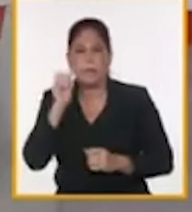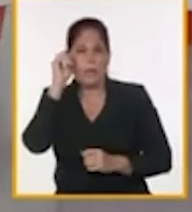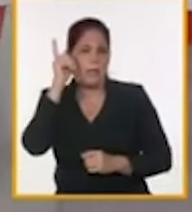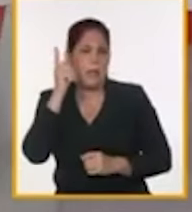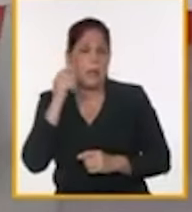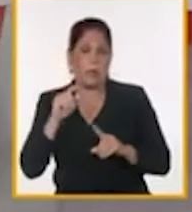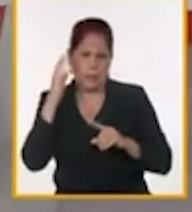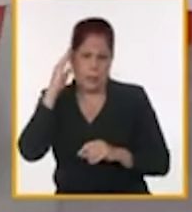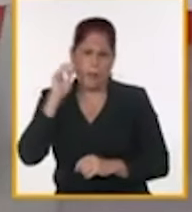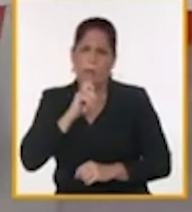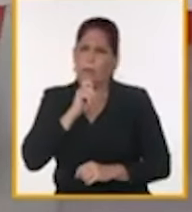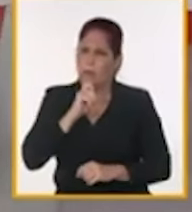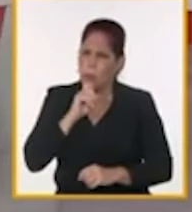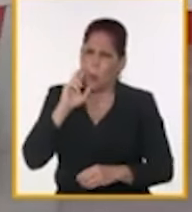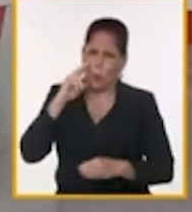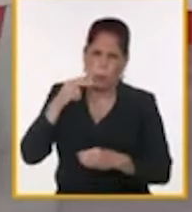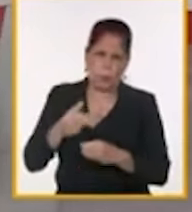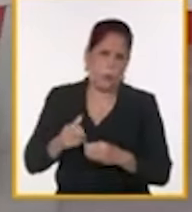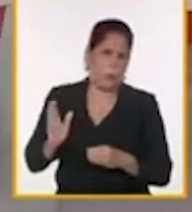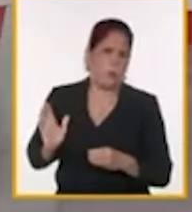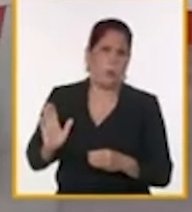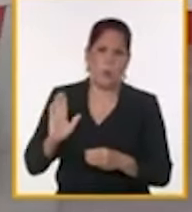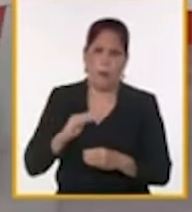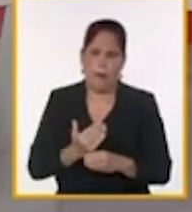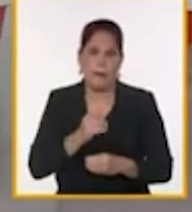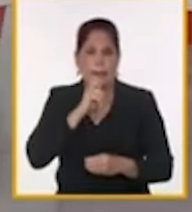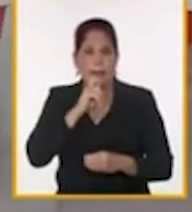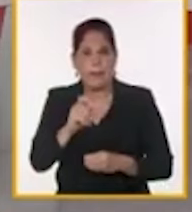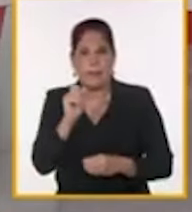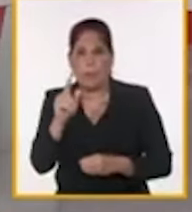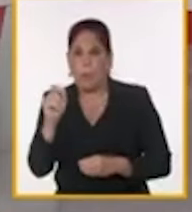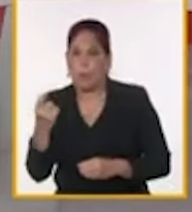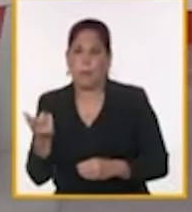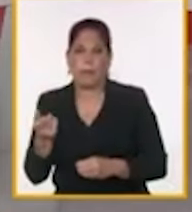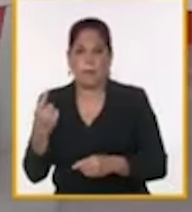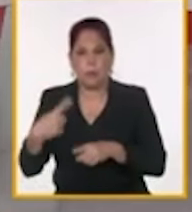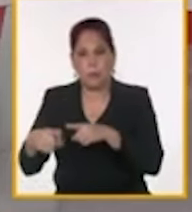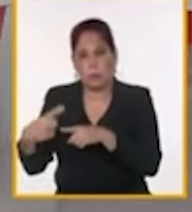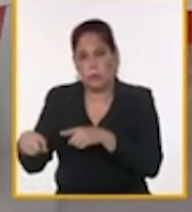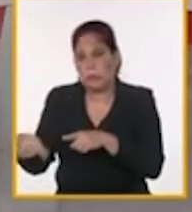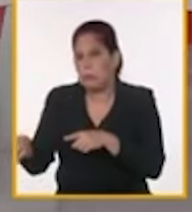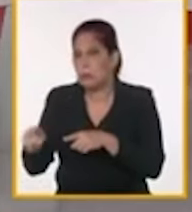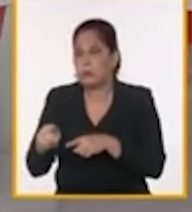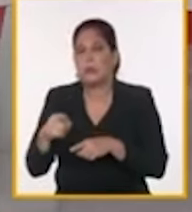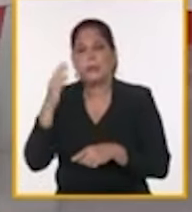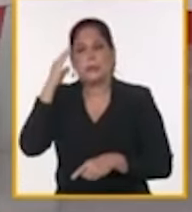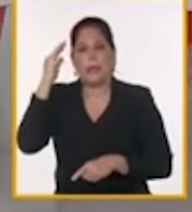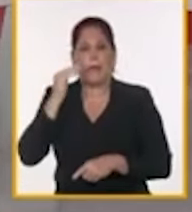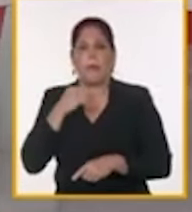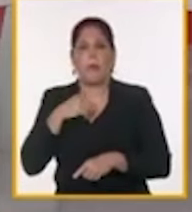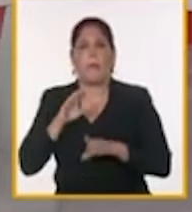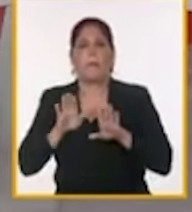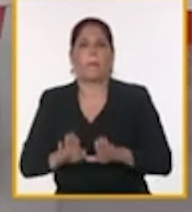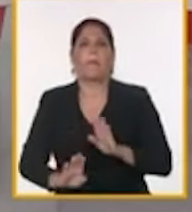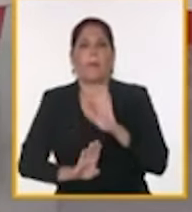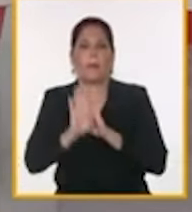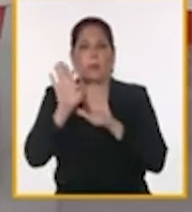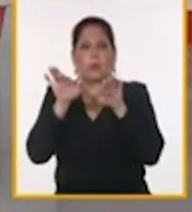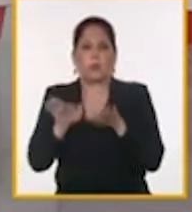dificultades y las limitaciones que son enormes y que son, vaya, muy numerosas, no quedarse como que estancado, sino